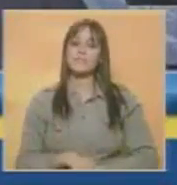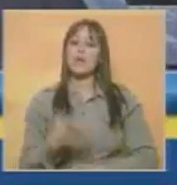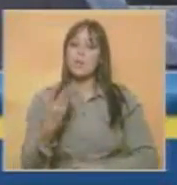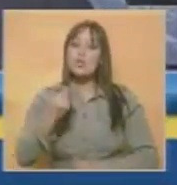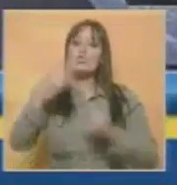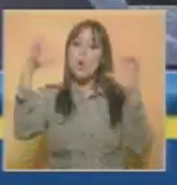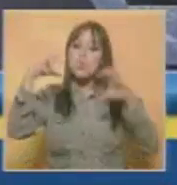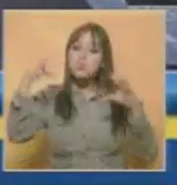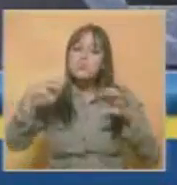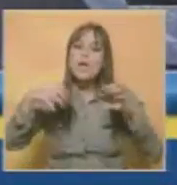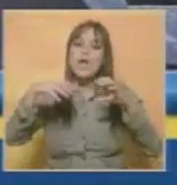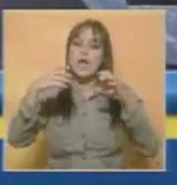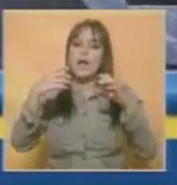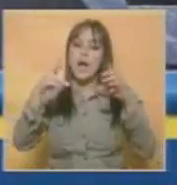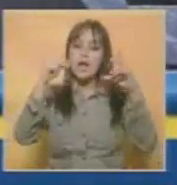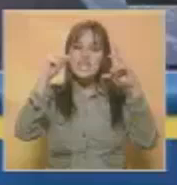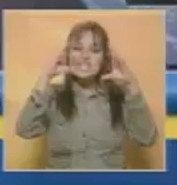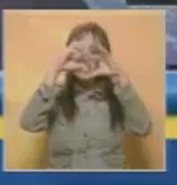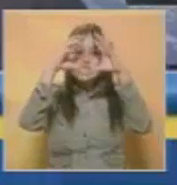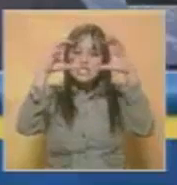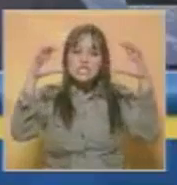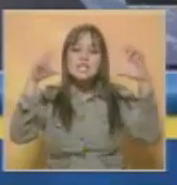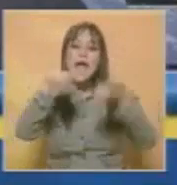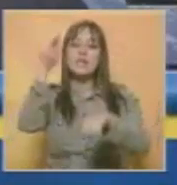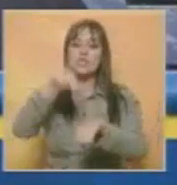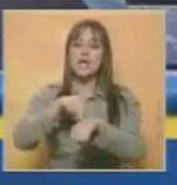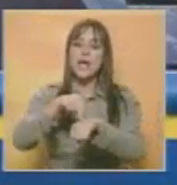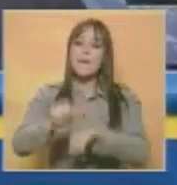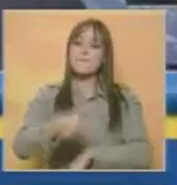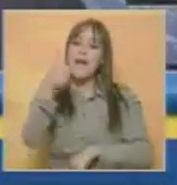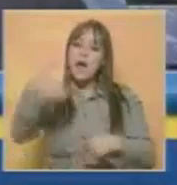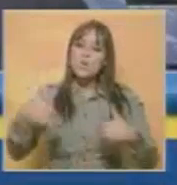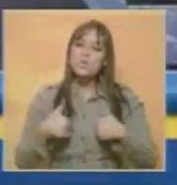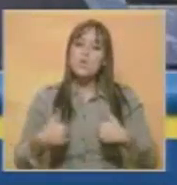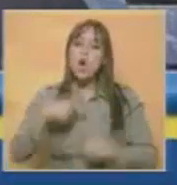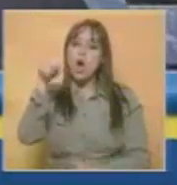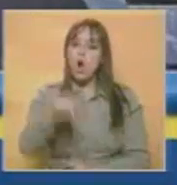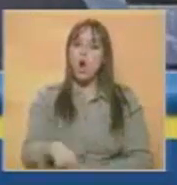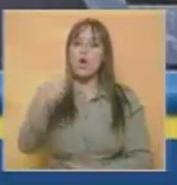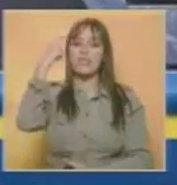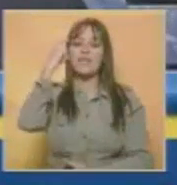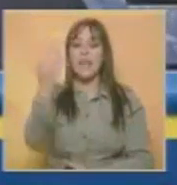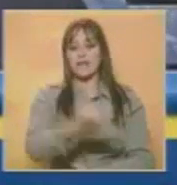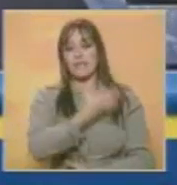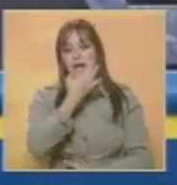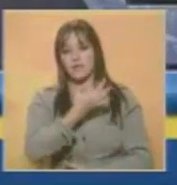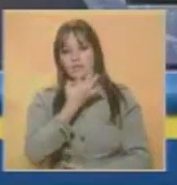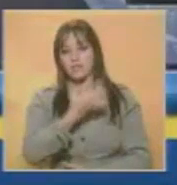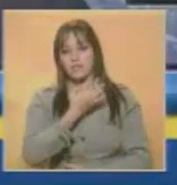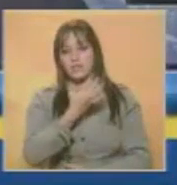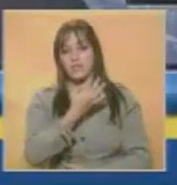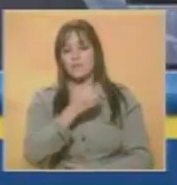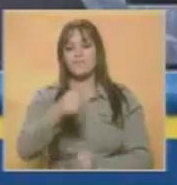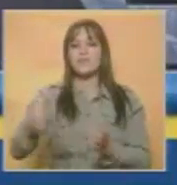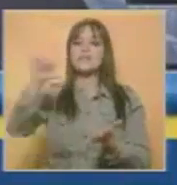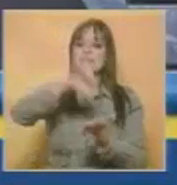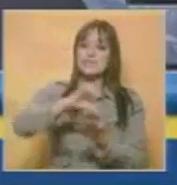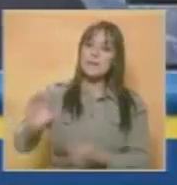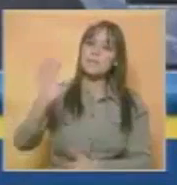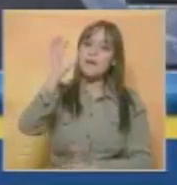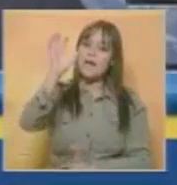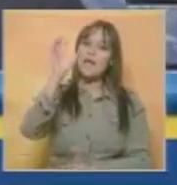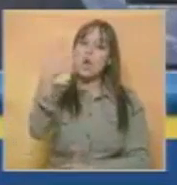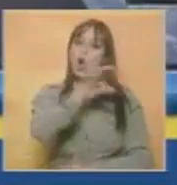precipitaciones en el territorio nacional siendo más efectiva el día de hoy en horas de la tarde sobre la región central del país